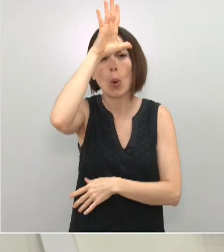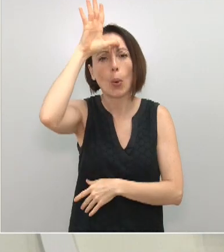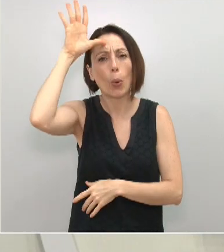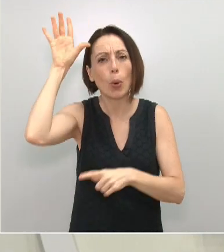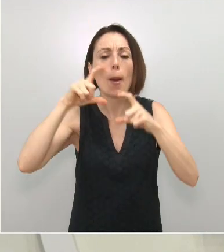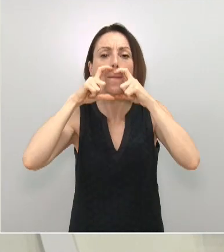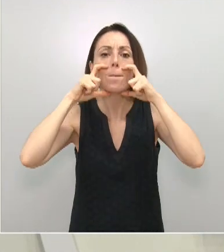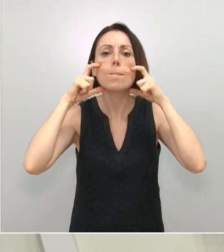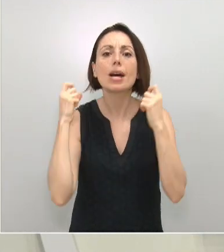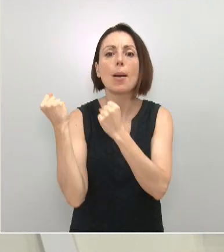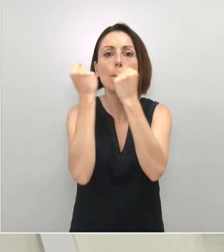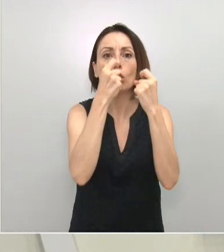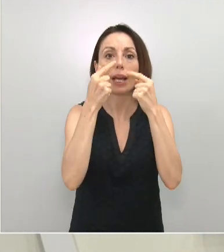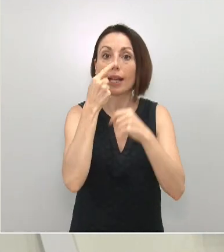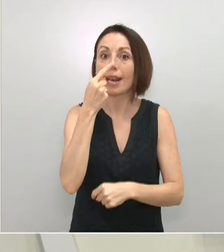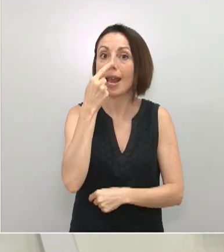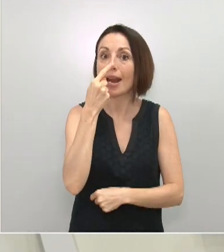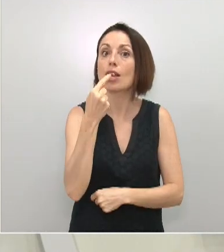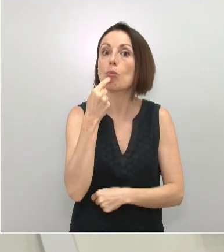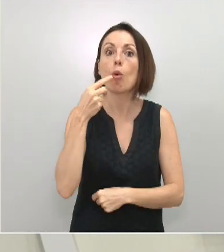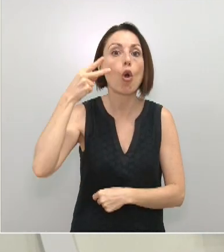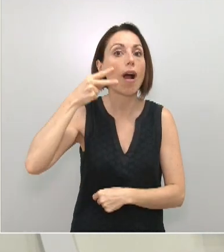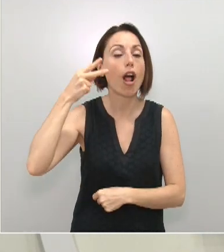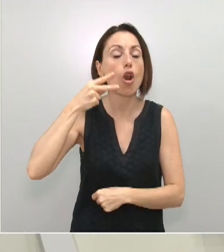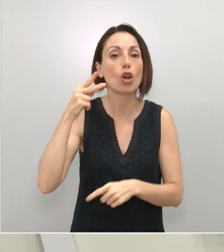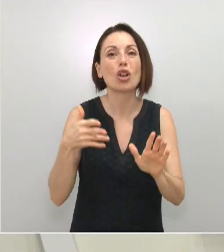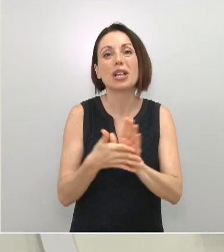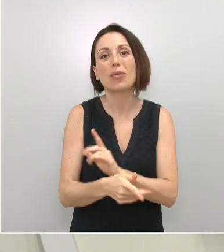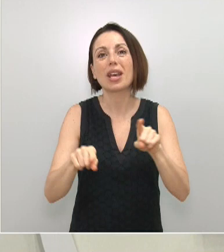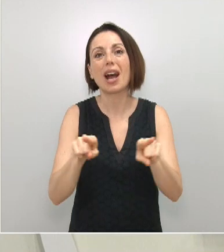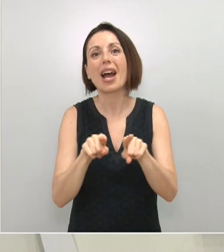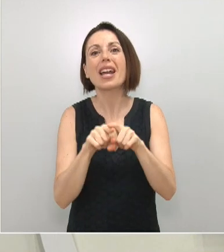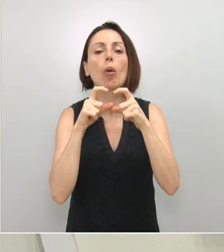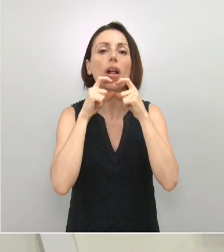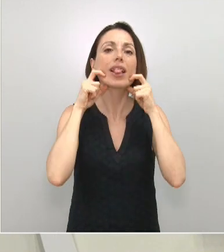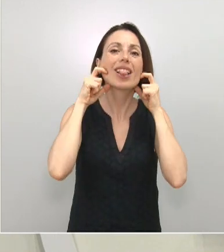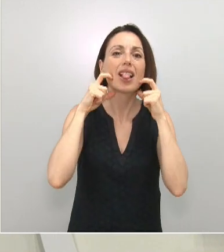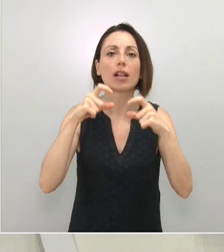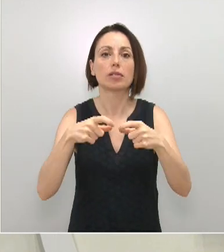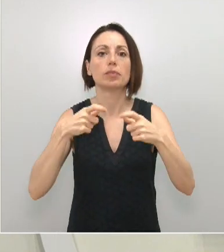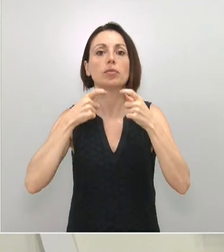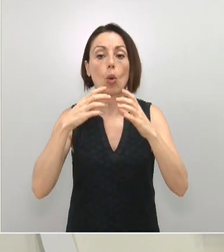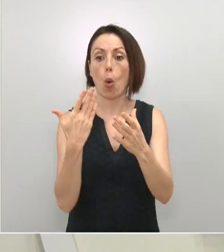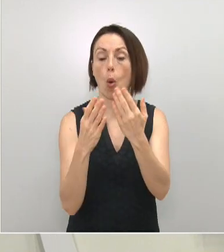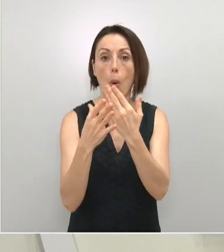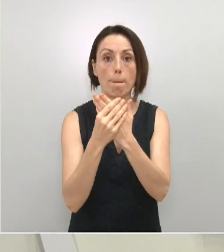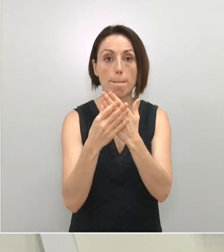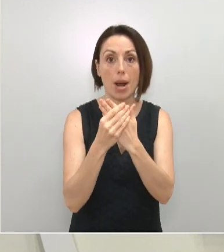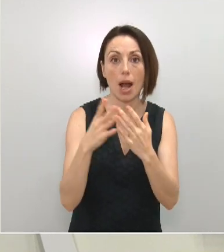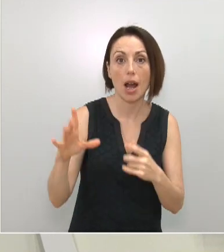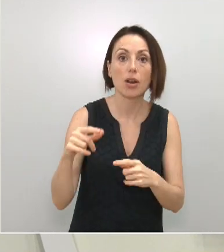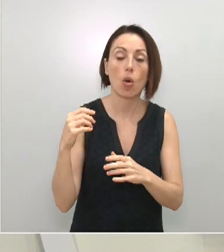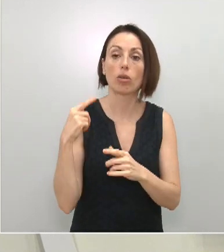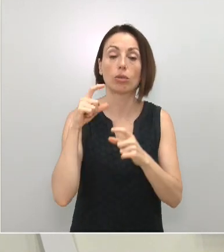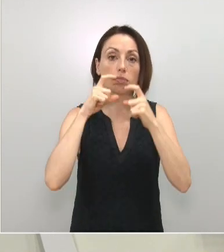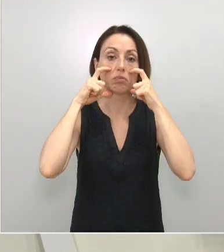mascarilla de proteger nariz y boca no es un elemento de adorno para cubrir solo la barbilla ni tampoco para llevarla en la mano o junto a